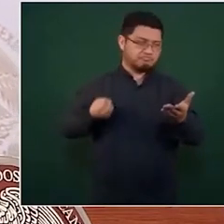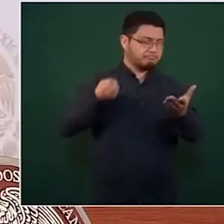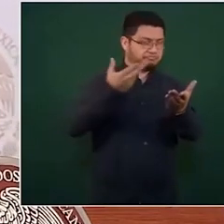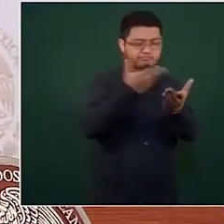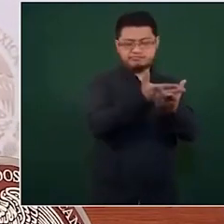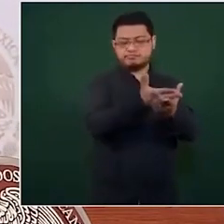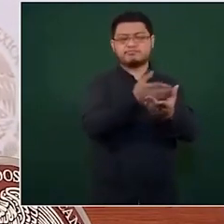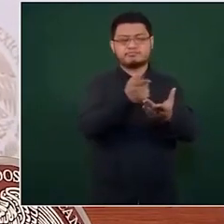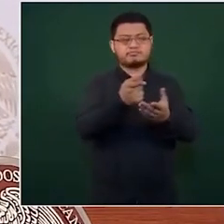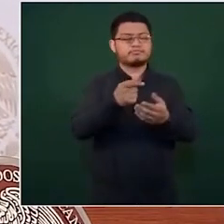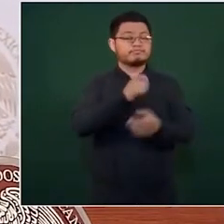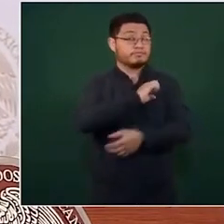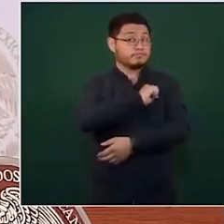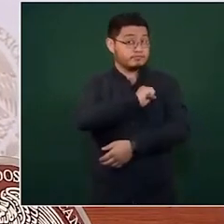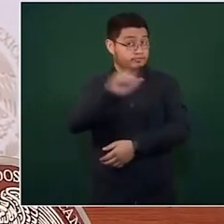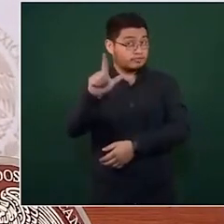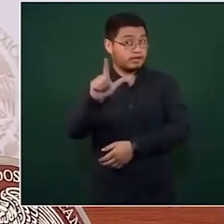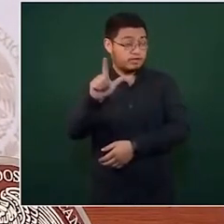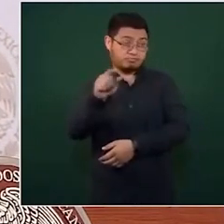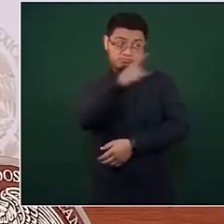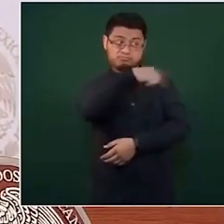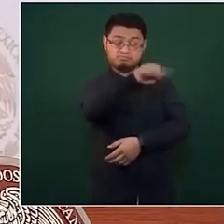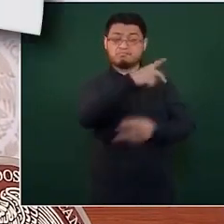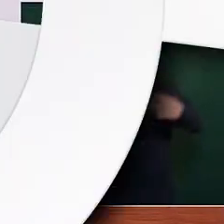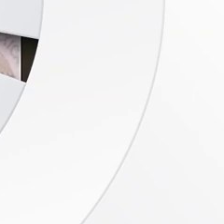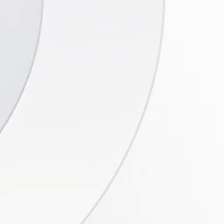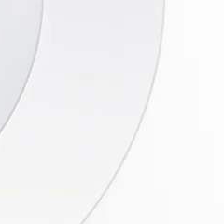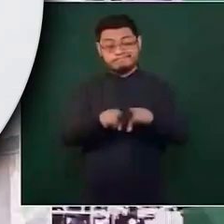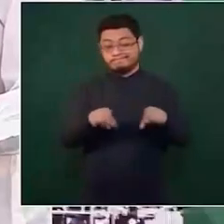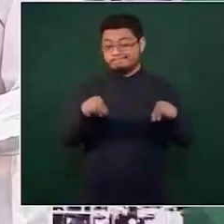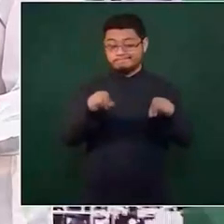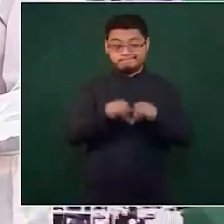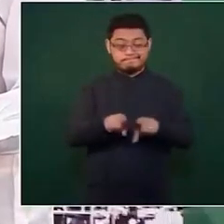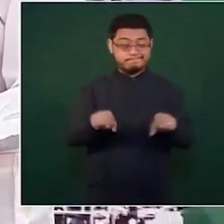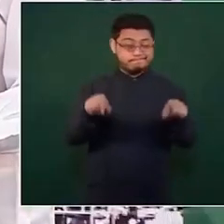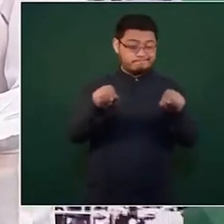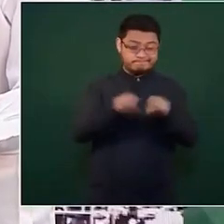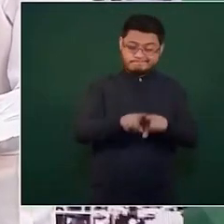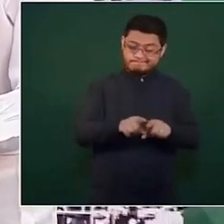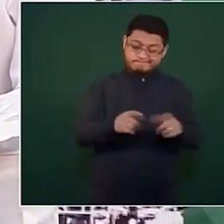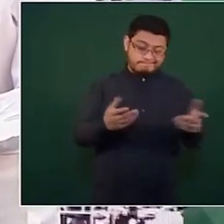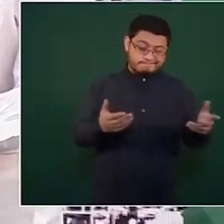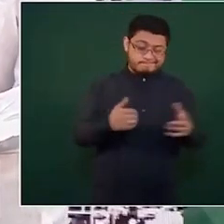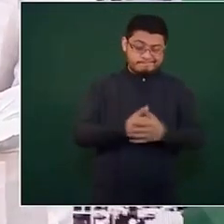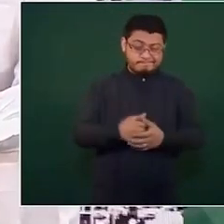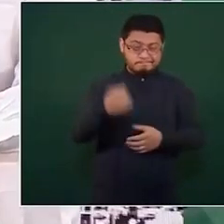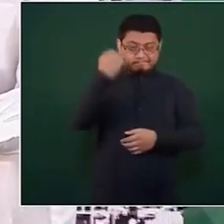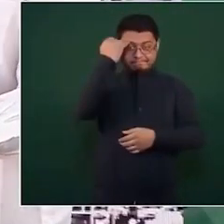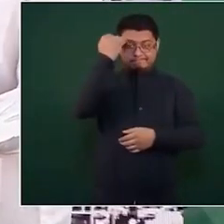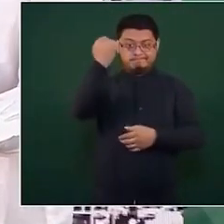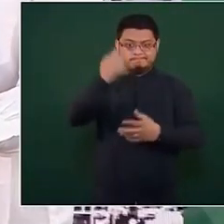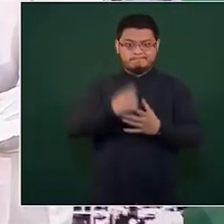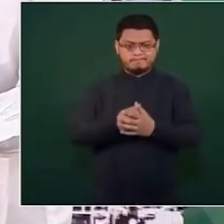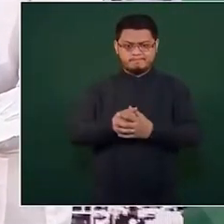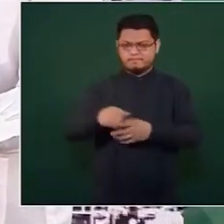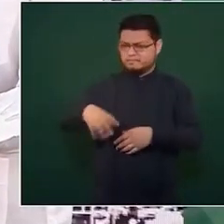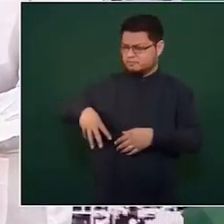empezando por las personas más pobres más vulnerables imagínense todo un esfuerzo